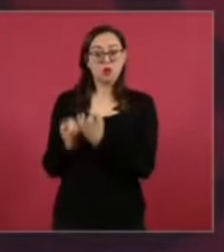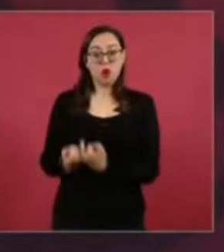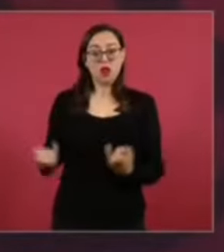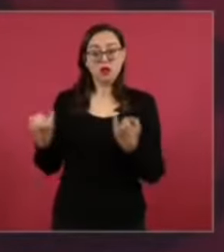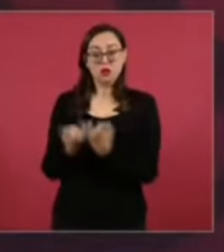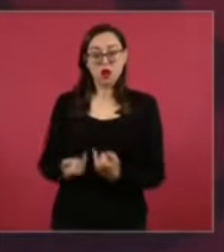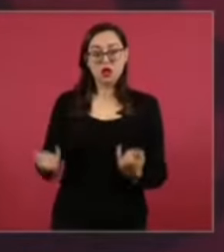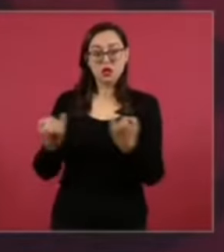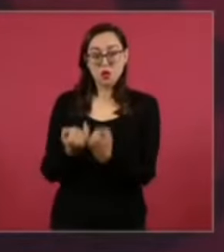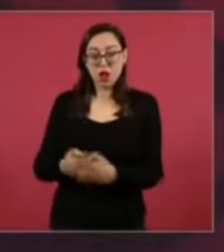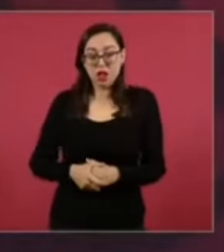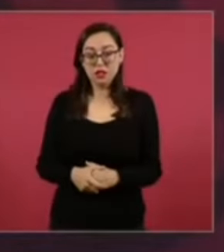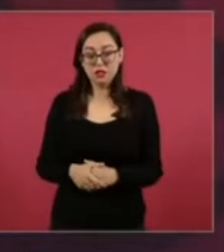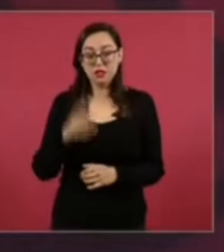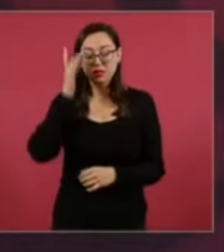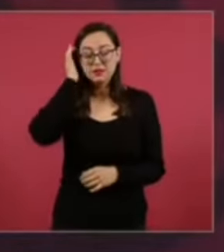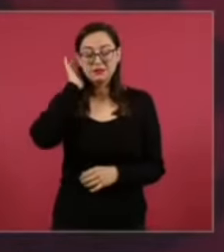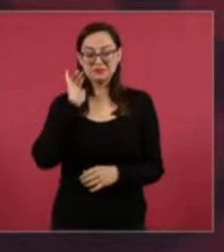Sólo que reformaran la Constitución.